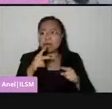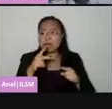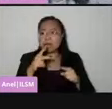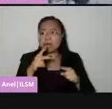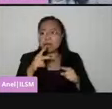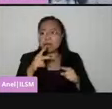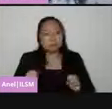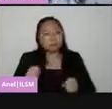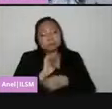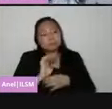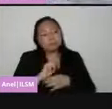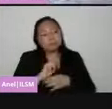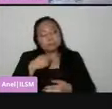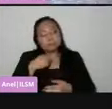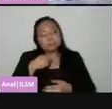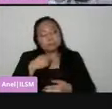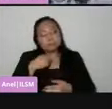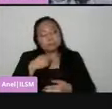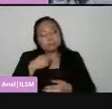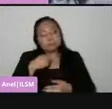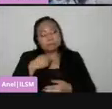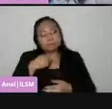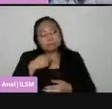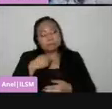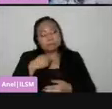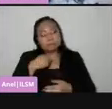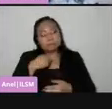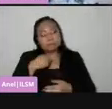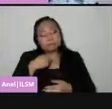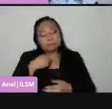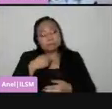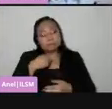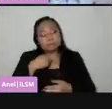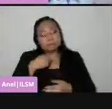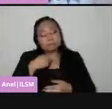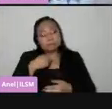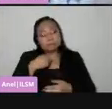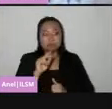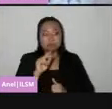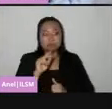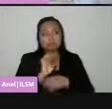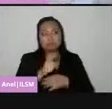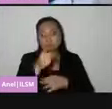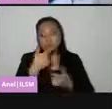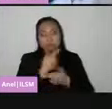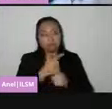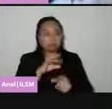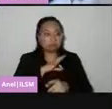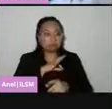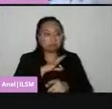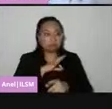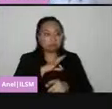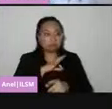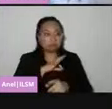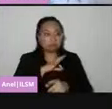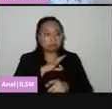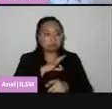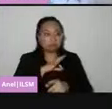ya no es responsabilidad nuestra, ya no es responsabilidad de la autoridad electoral, que en este caso son las y los funcionarios de Casillas. Entonces, iniciamos